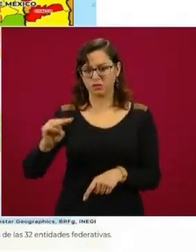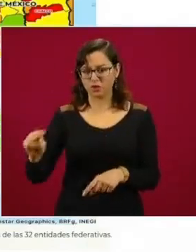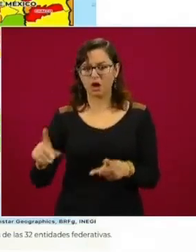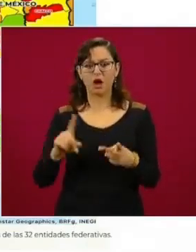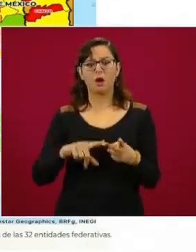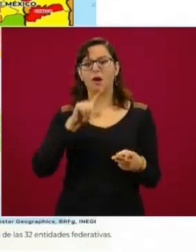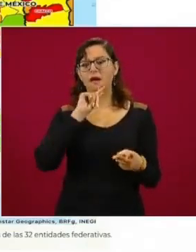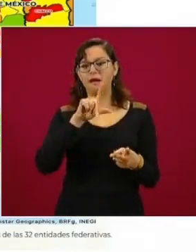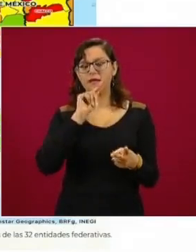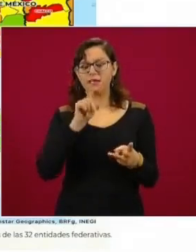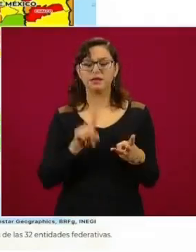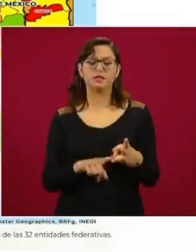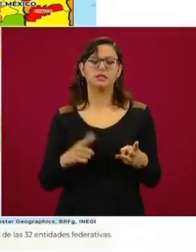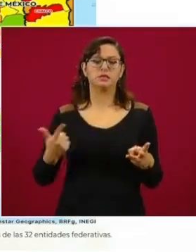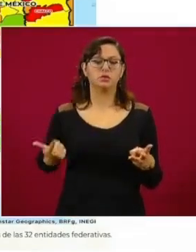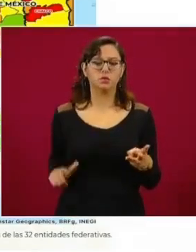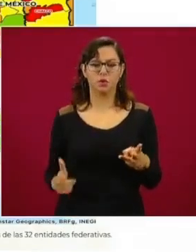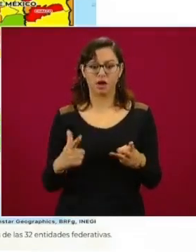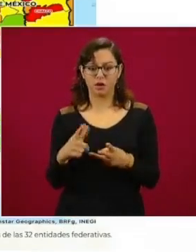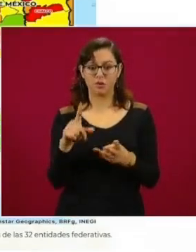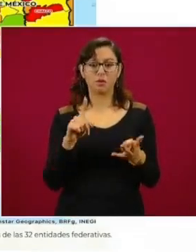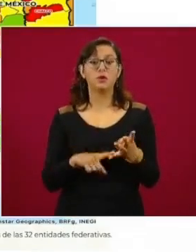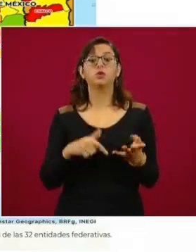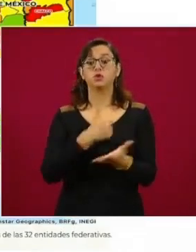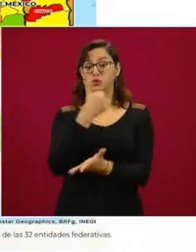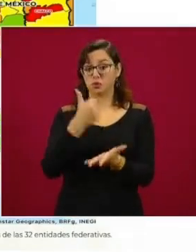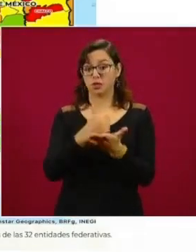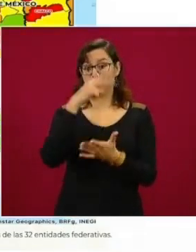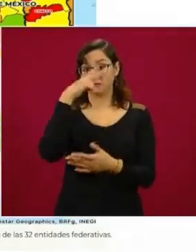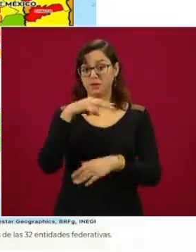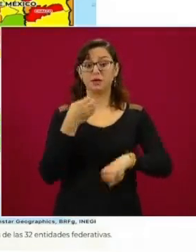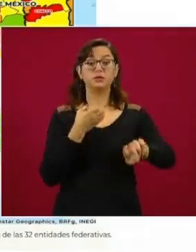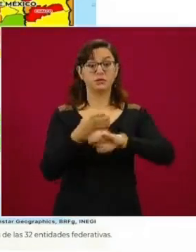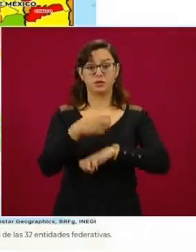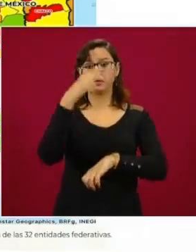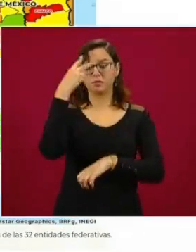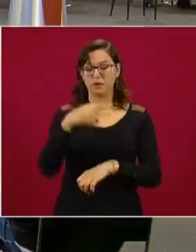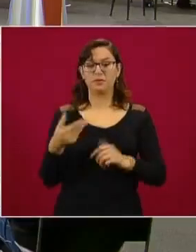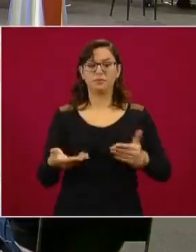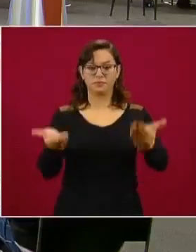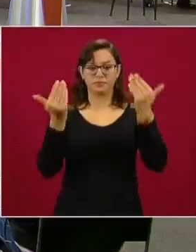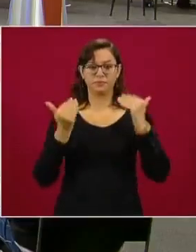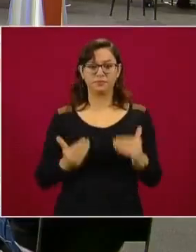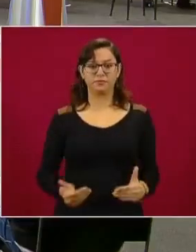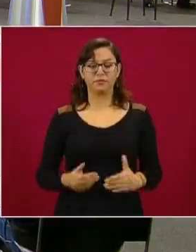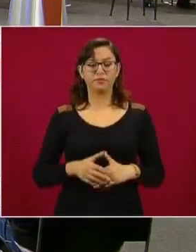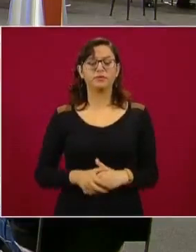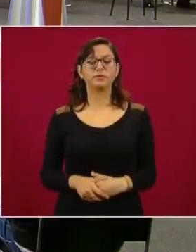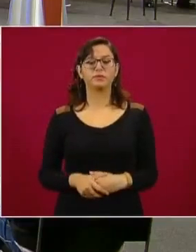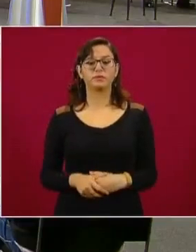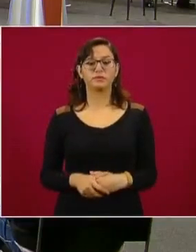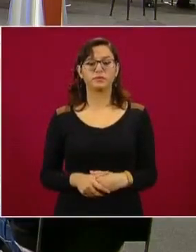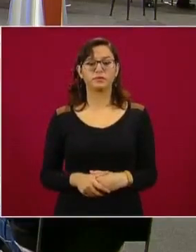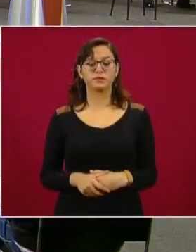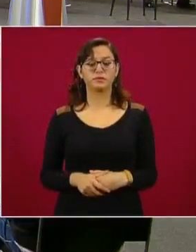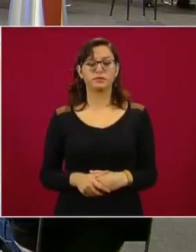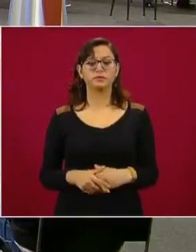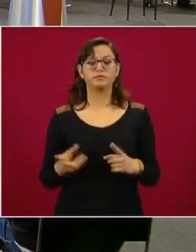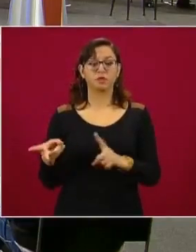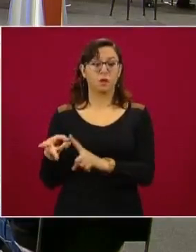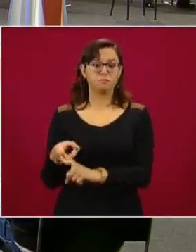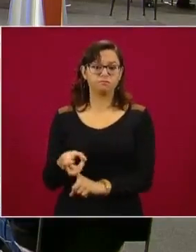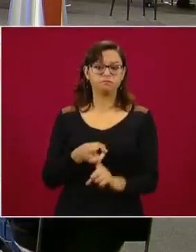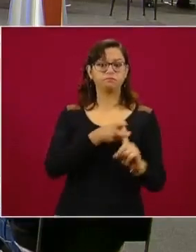Jalisco, Guanajuato, el centro, Ciudad de México, Estado de México. Adelante, por favor. El secuestro.